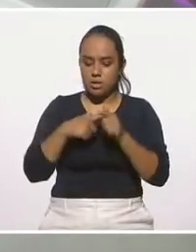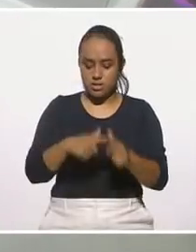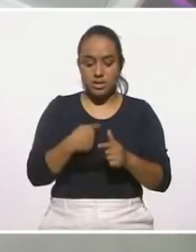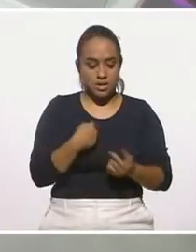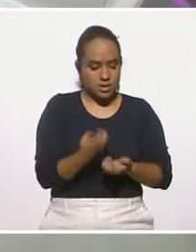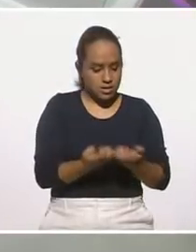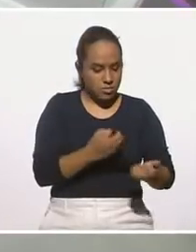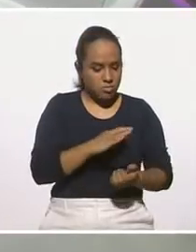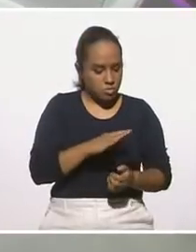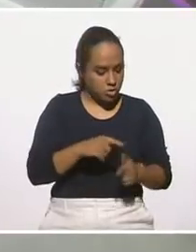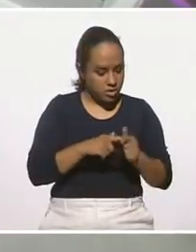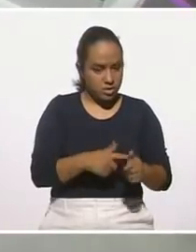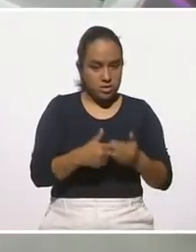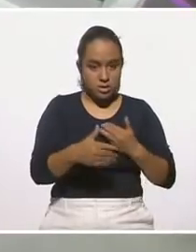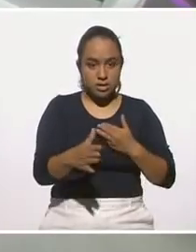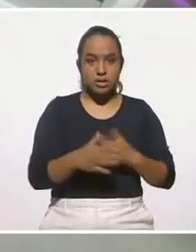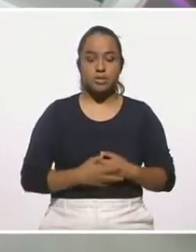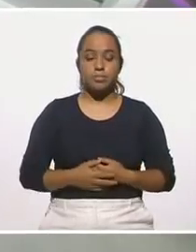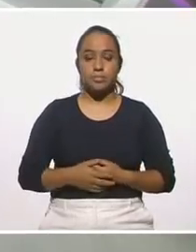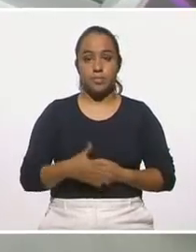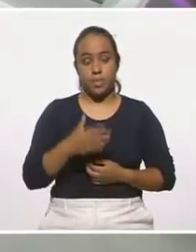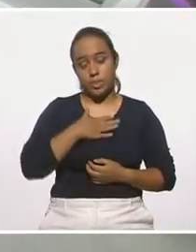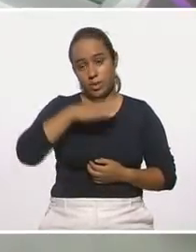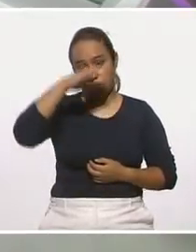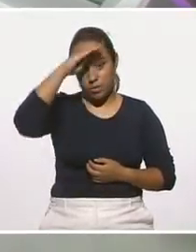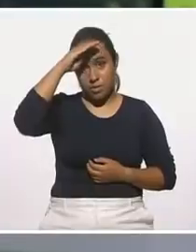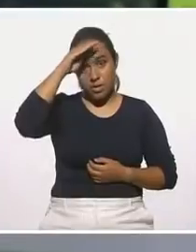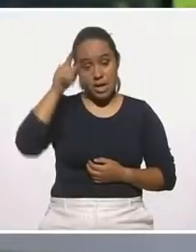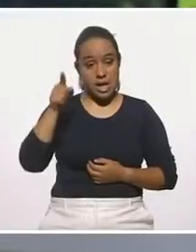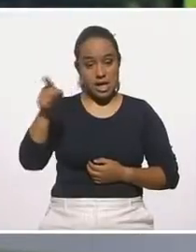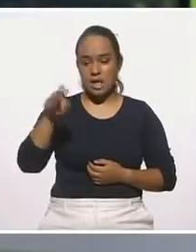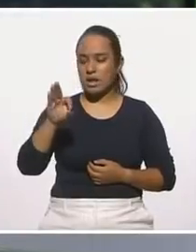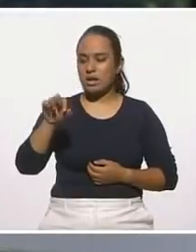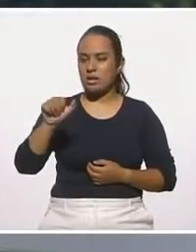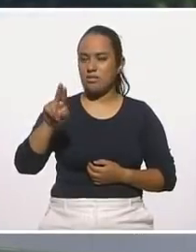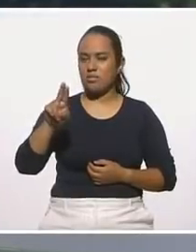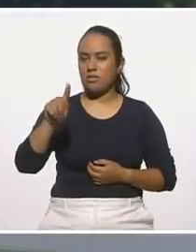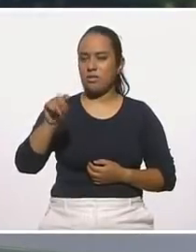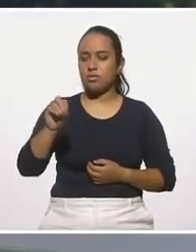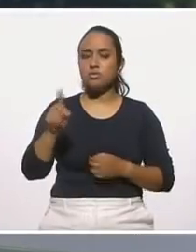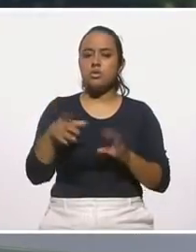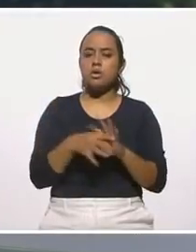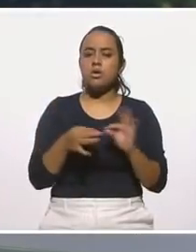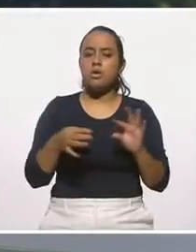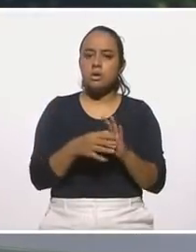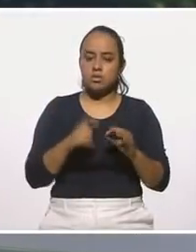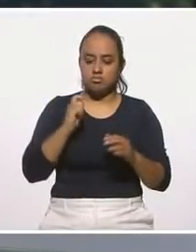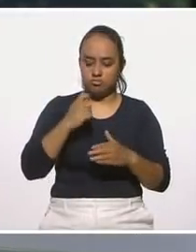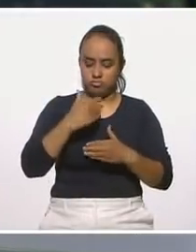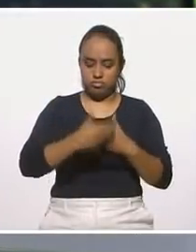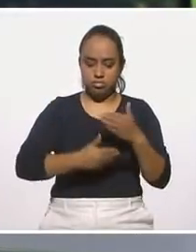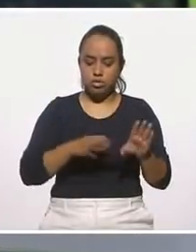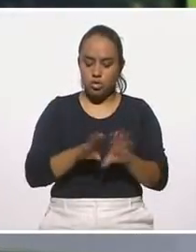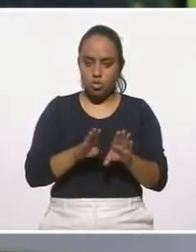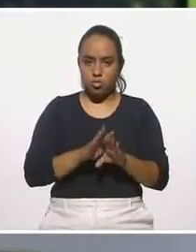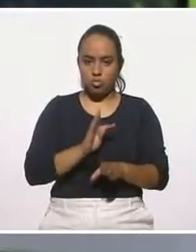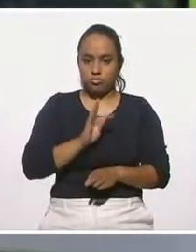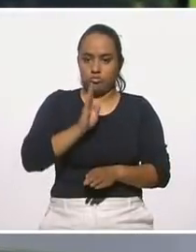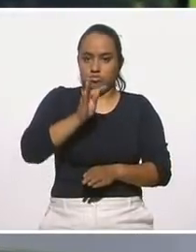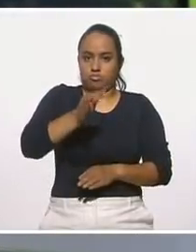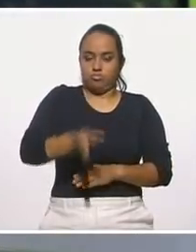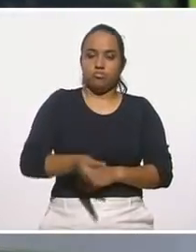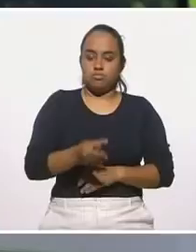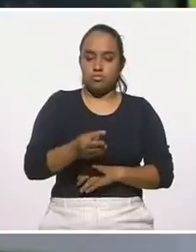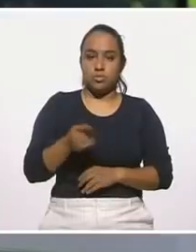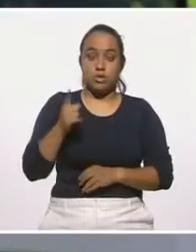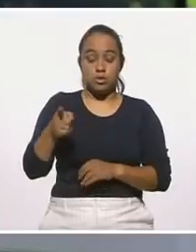que le gustaba hacer. Y creo que, perdón, que él, Fausto, habla justamente de todo un proceso resiliente, a mí me